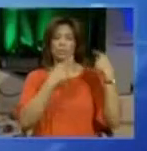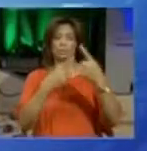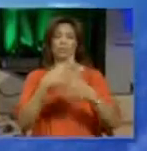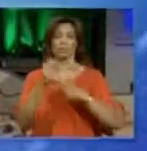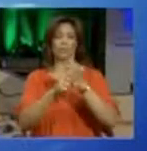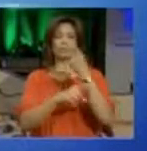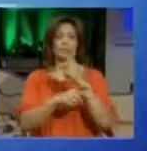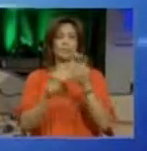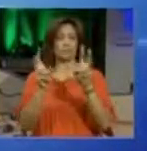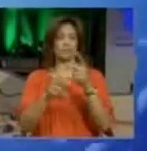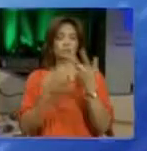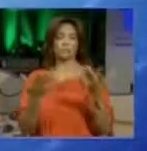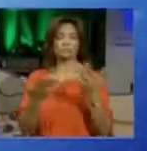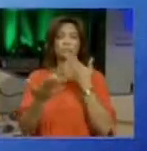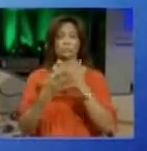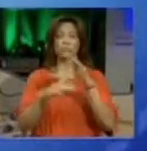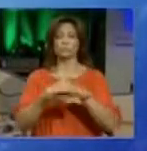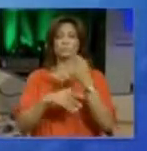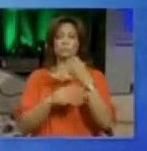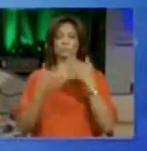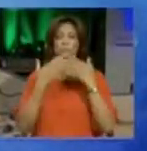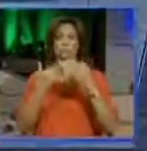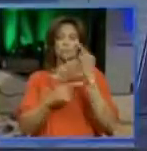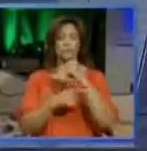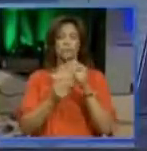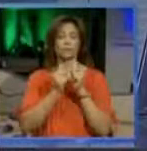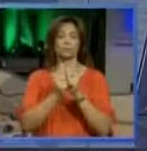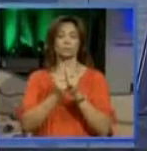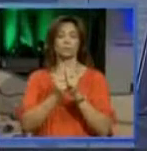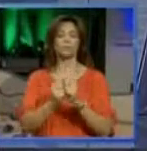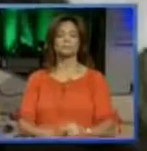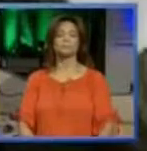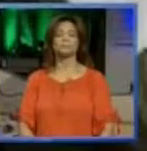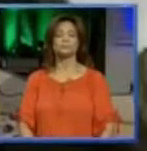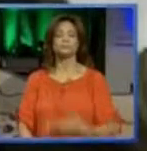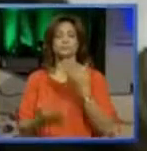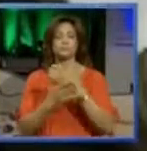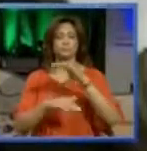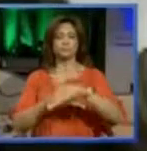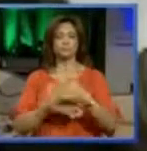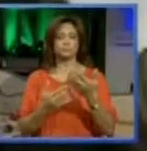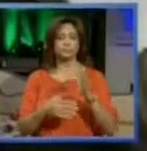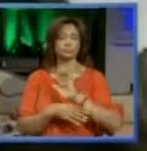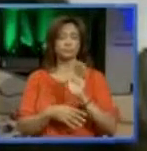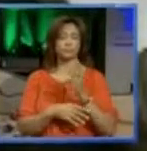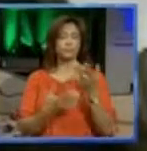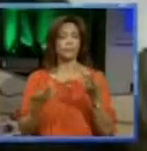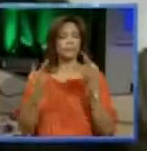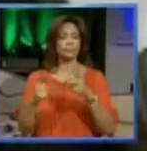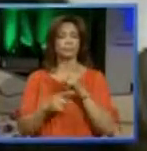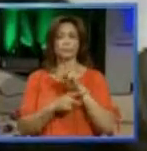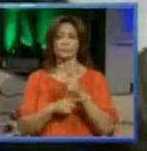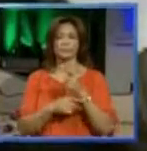años a este tema. Limaris, muy buenas noches, gracias por acompañarnos. Muy buenas noches a todos, saludos. ¿Qué pasa